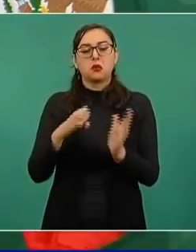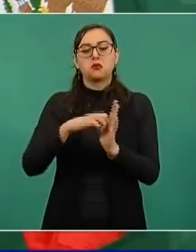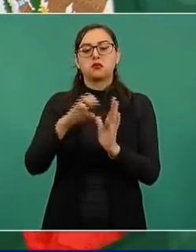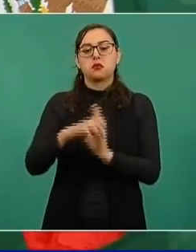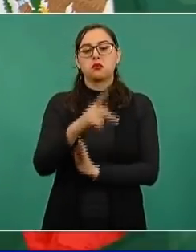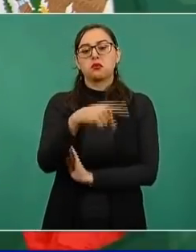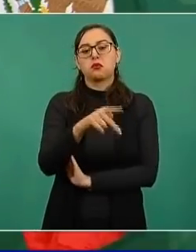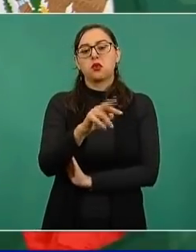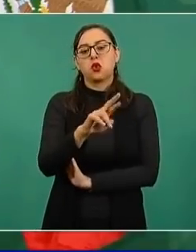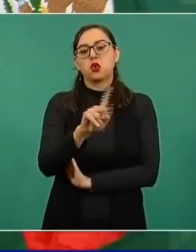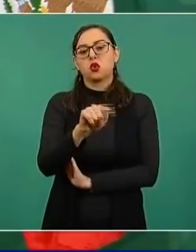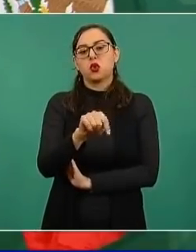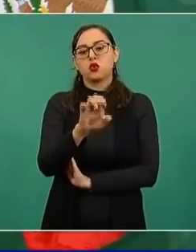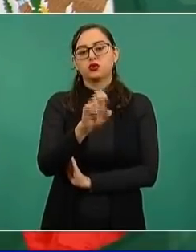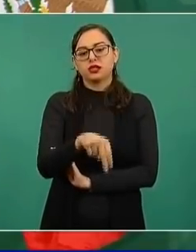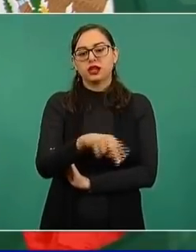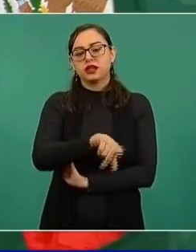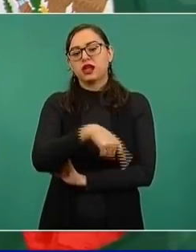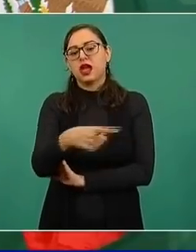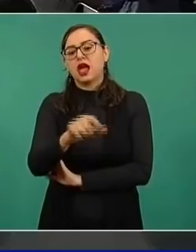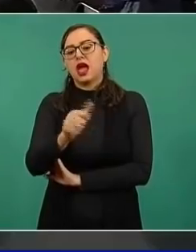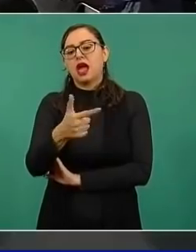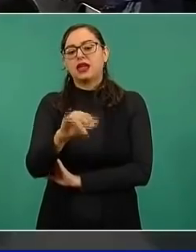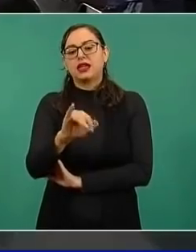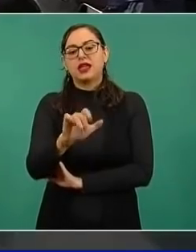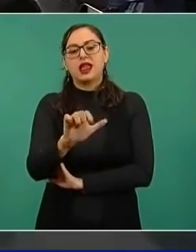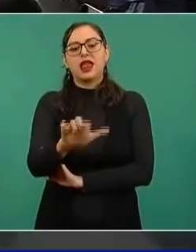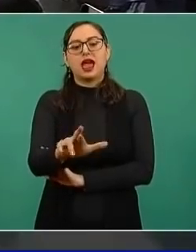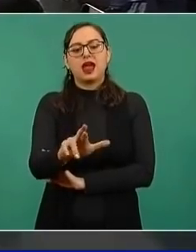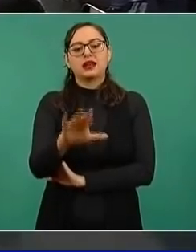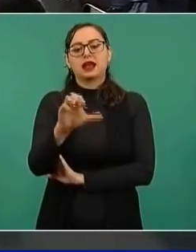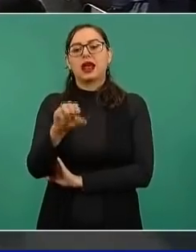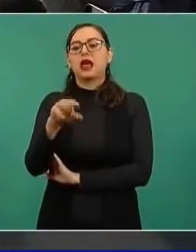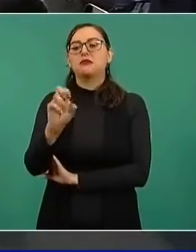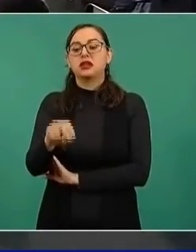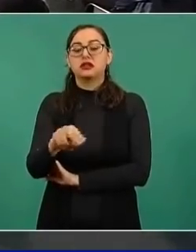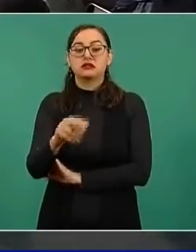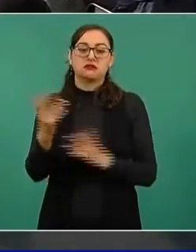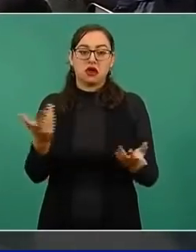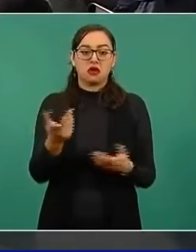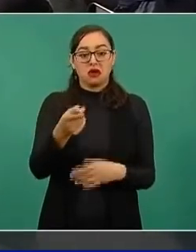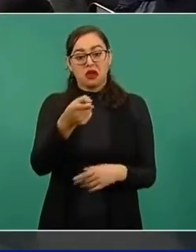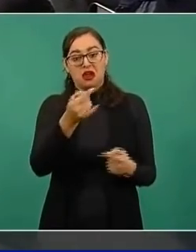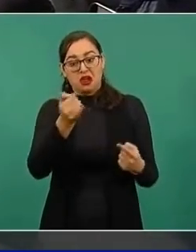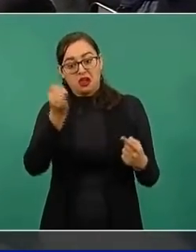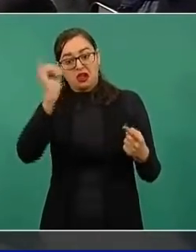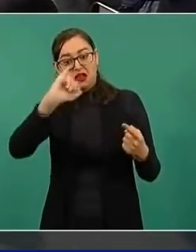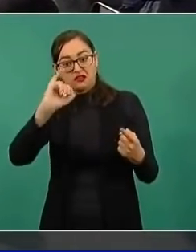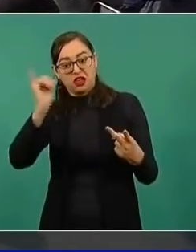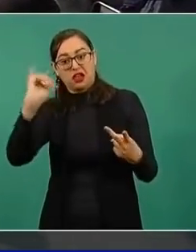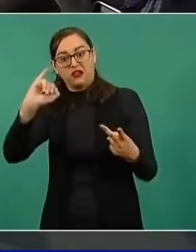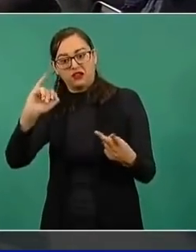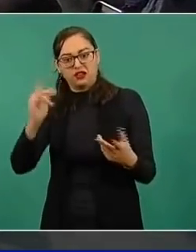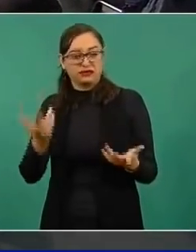Aguilar Camín, no lo encuentran.